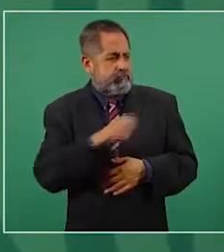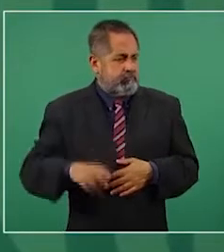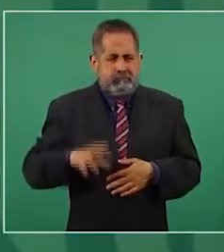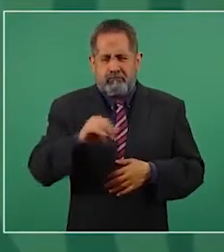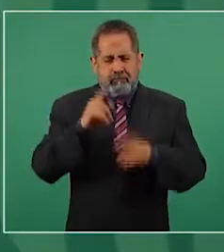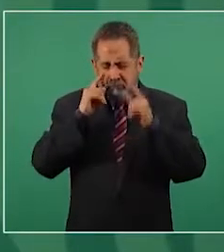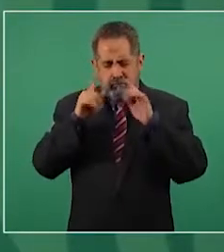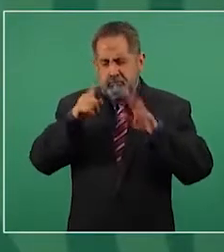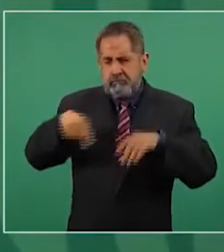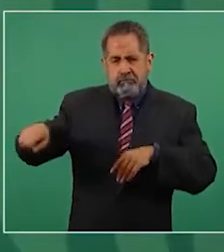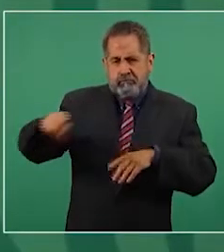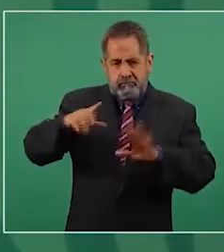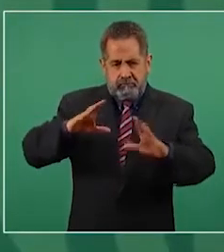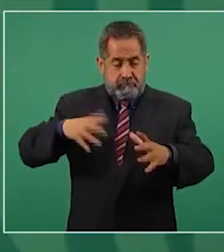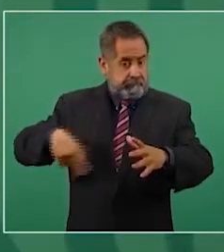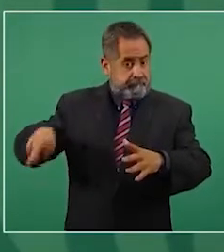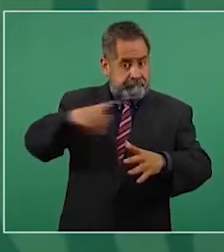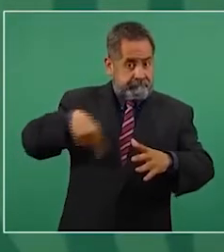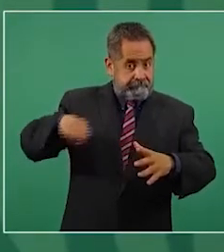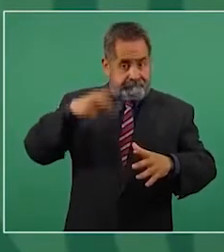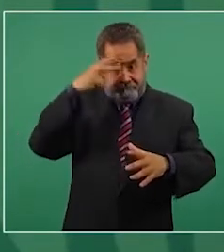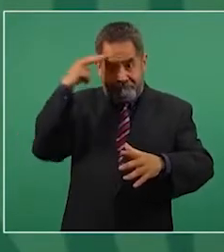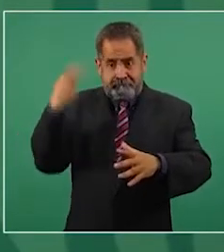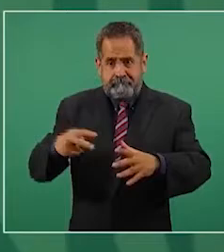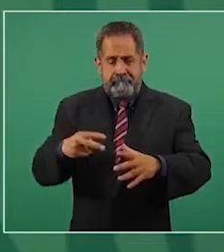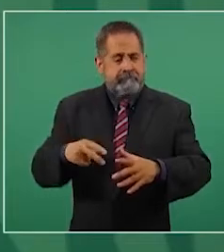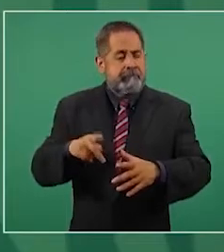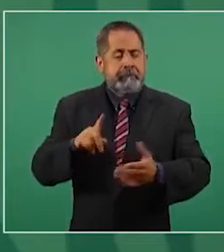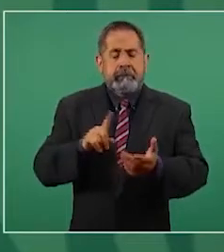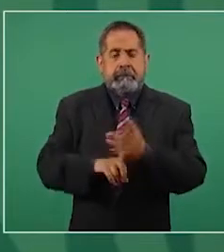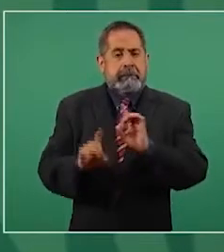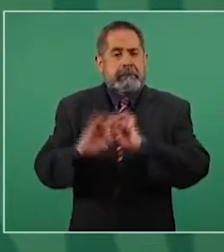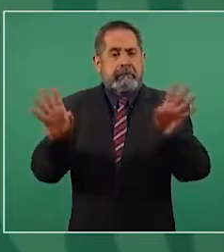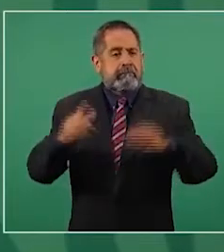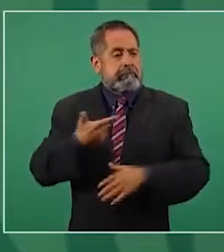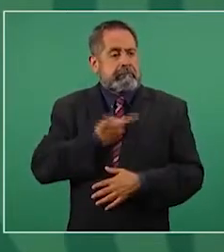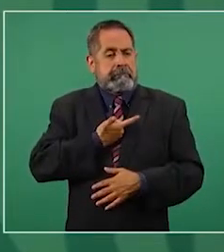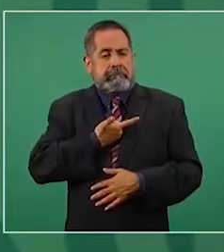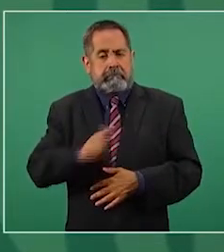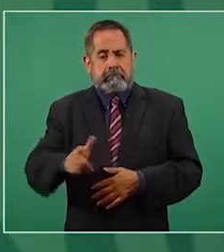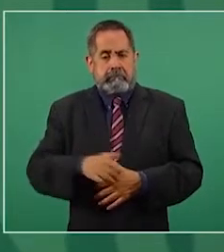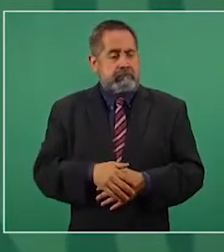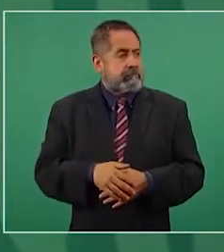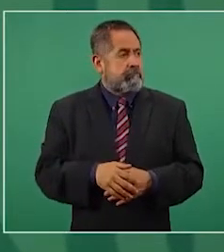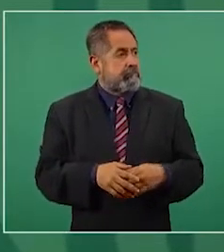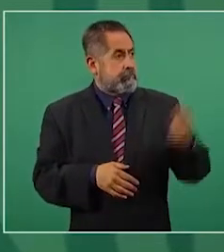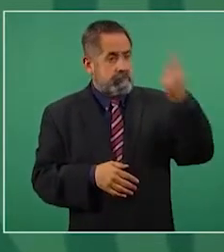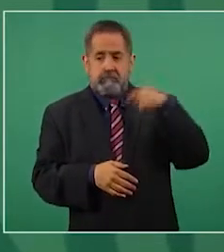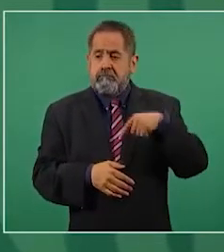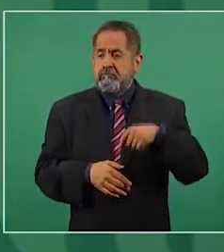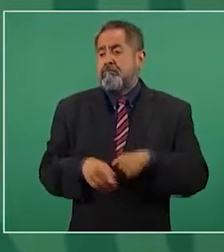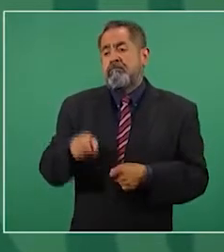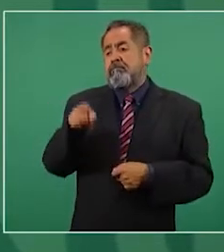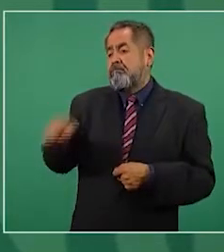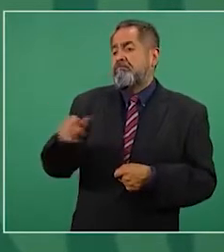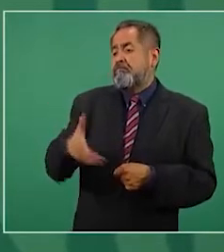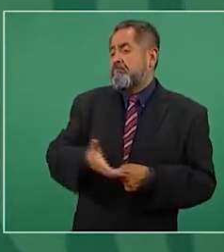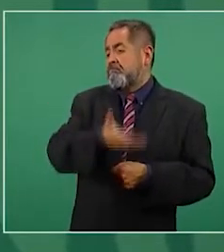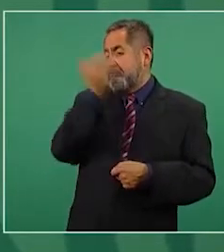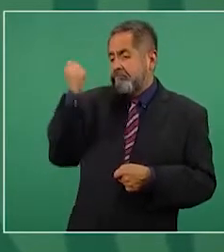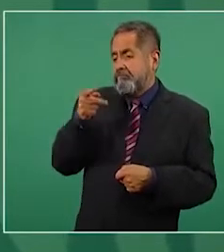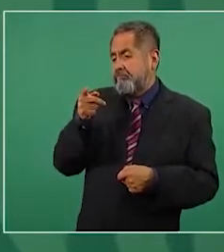o no vayan a votar por él, no les gusta que los descalifiquen antes de